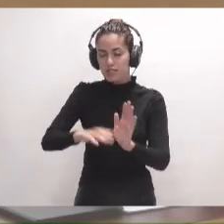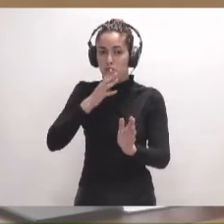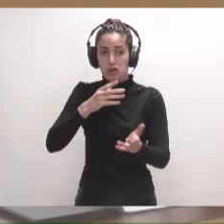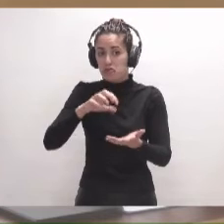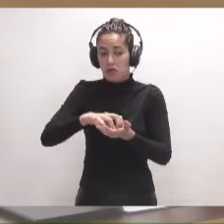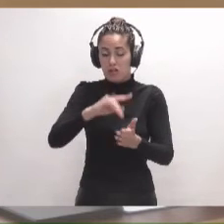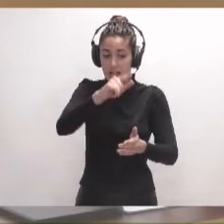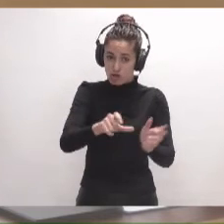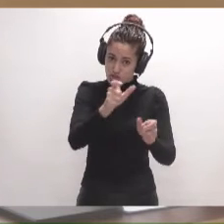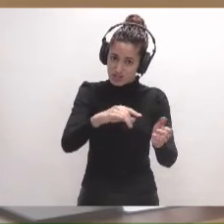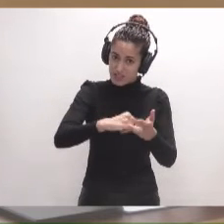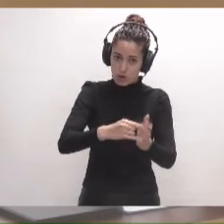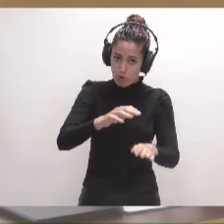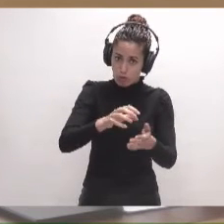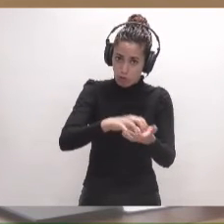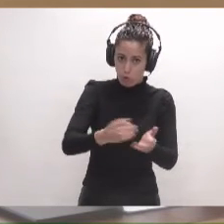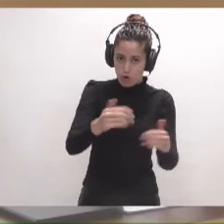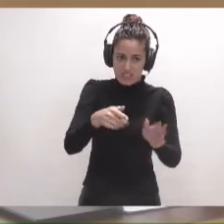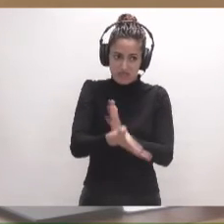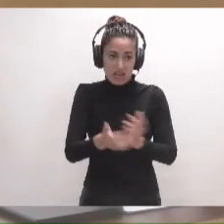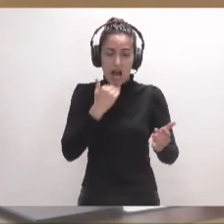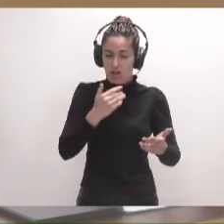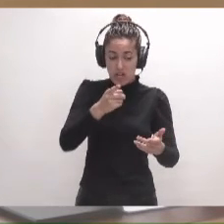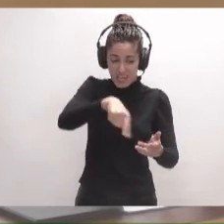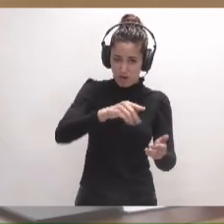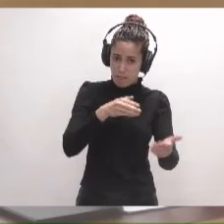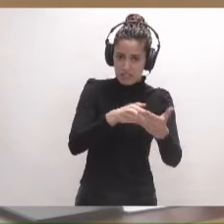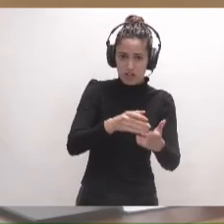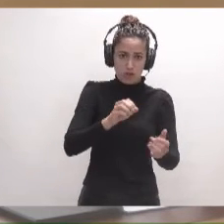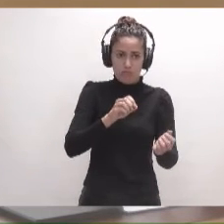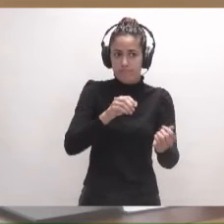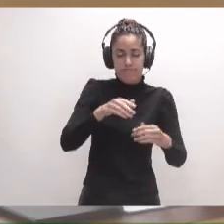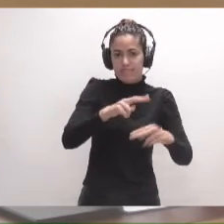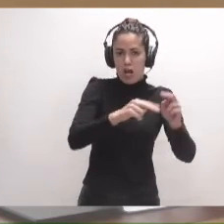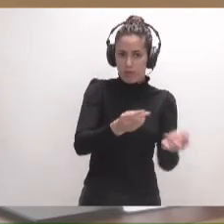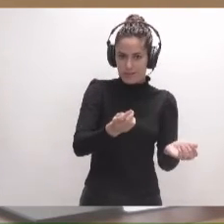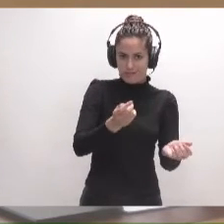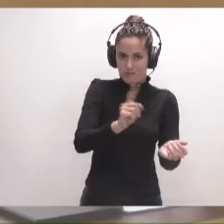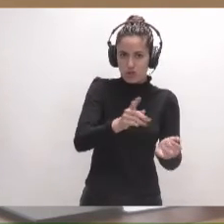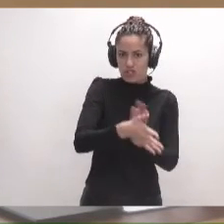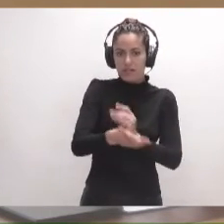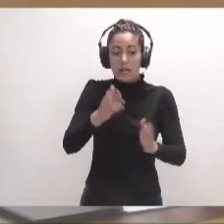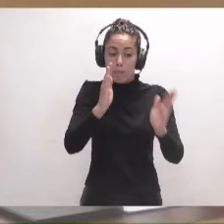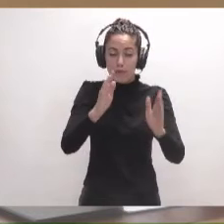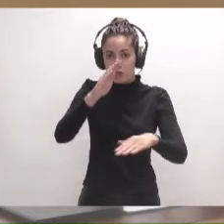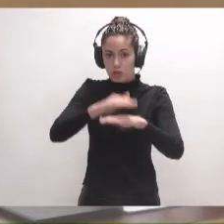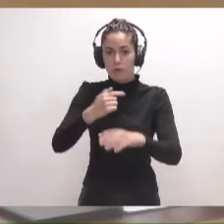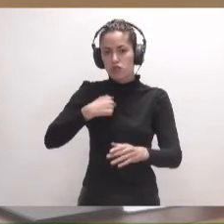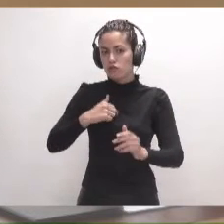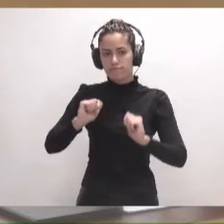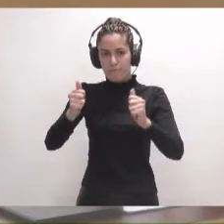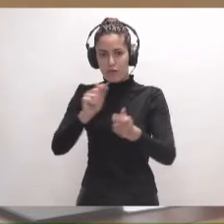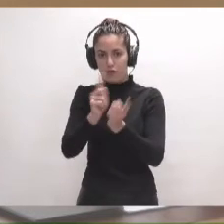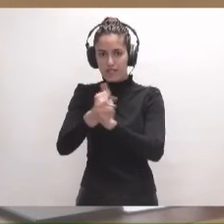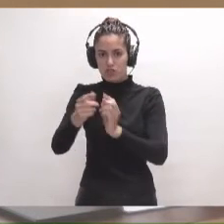no dudo de los técnicos. Los técnicos no están punteando ni paralizando ninguna obra adrede. En el momento en que se cumplan, seré yo el primero que tramite la